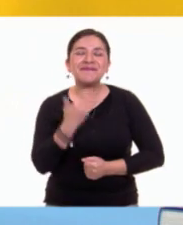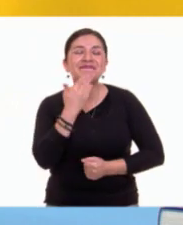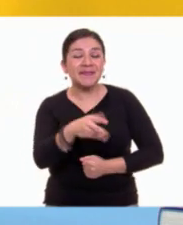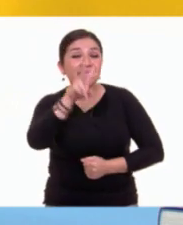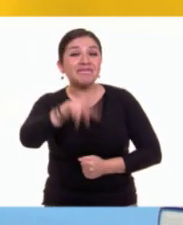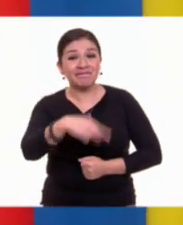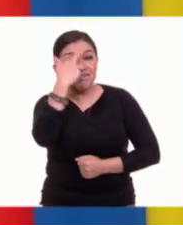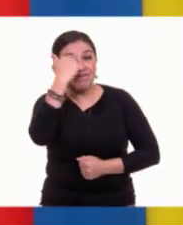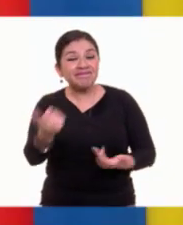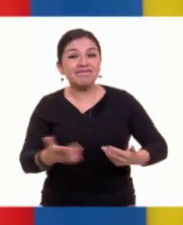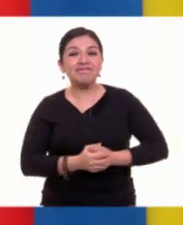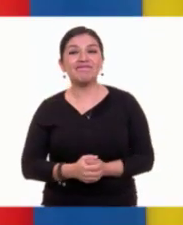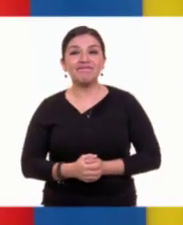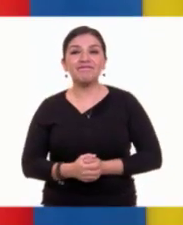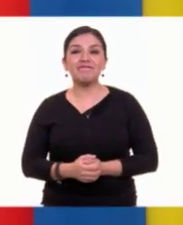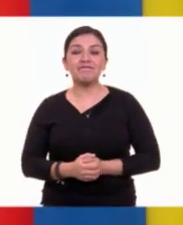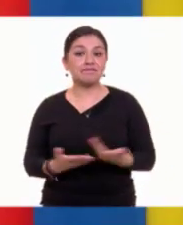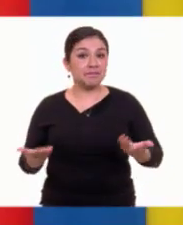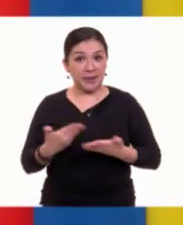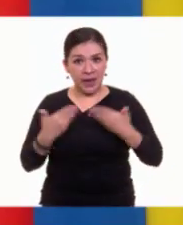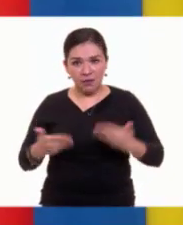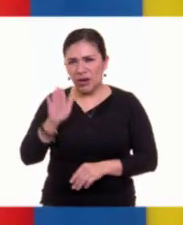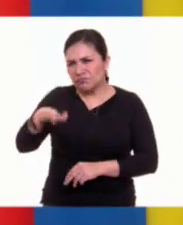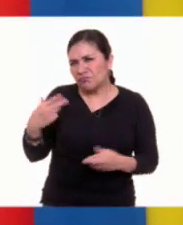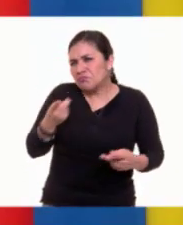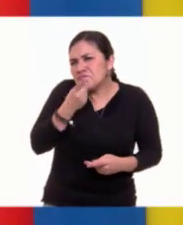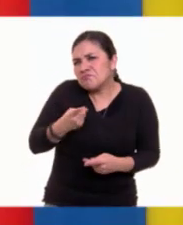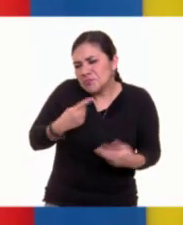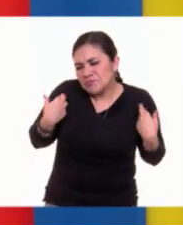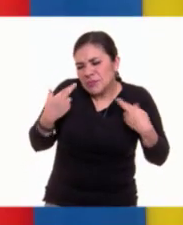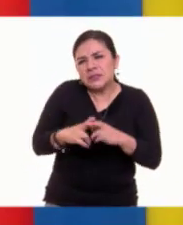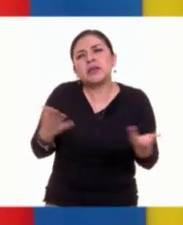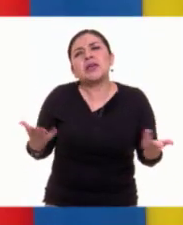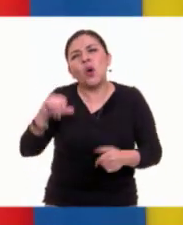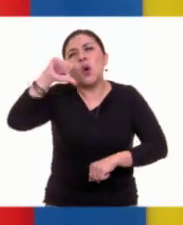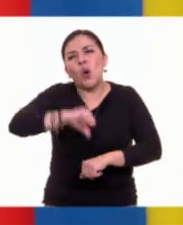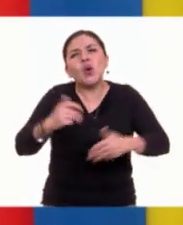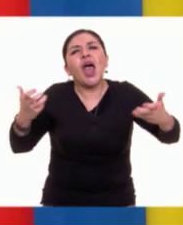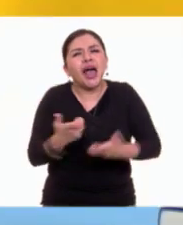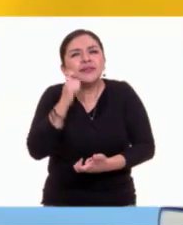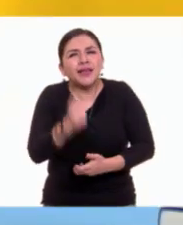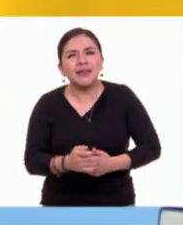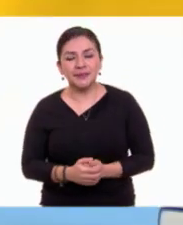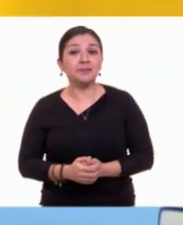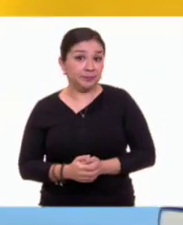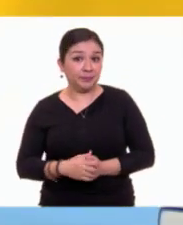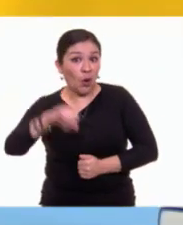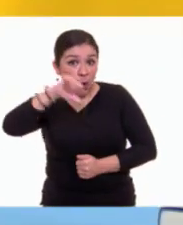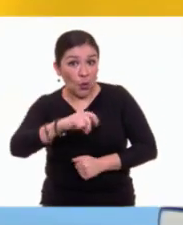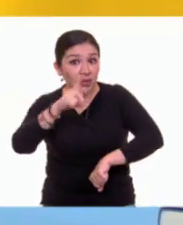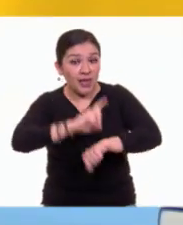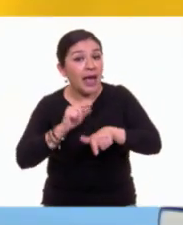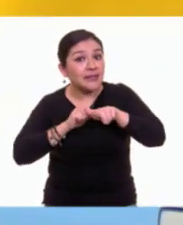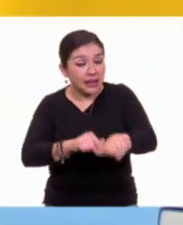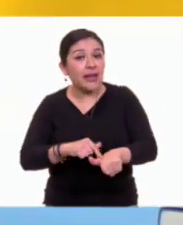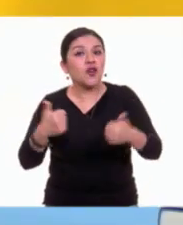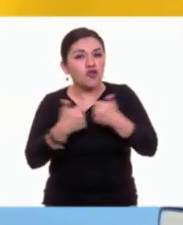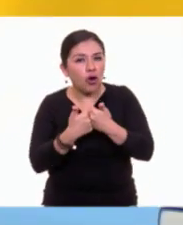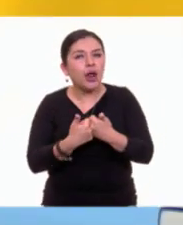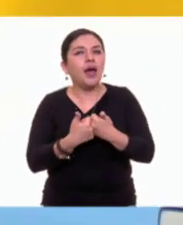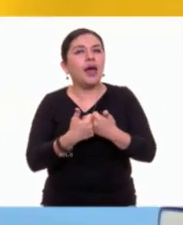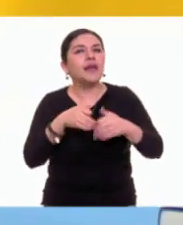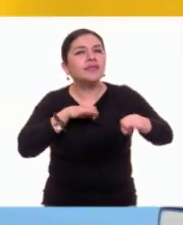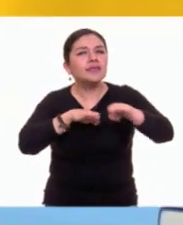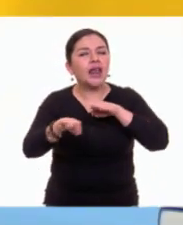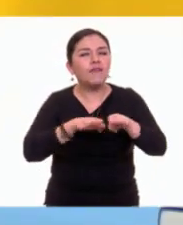Carlos. Bueno, pues dígame, maestra Gaby, ¿qué vamos a hacer hoy? El día de hoy continuaremos el trabajo con la